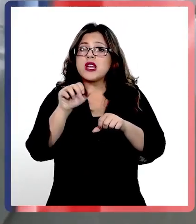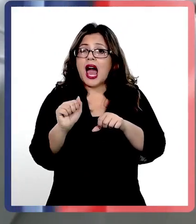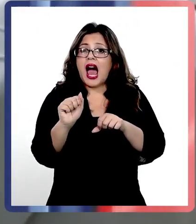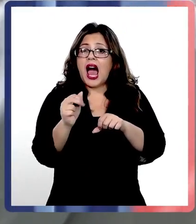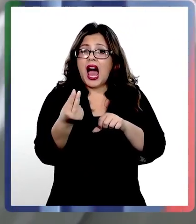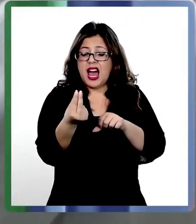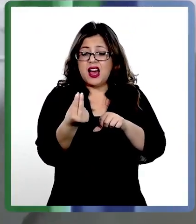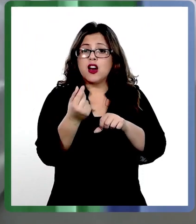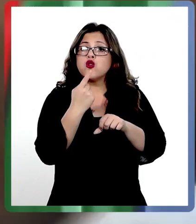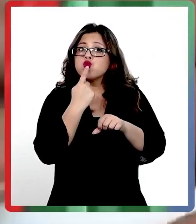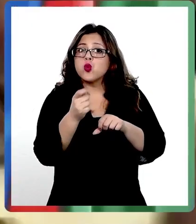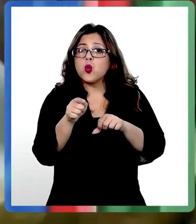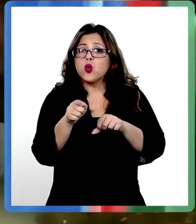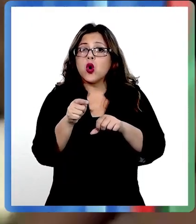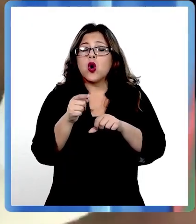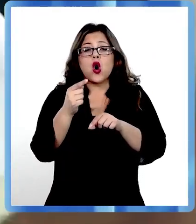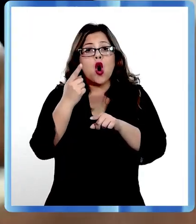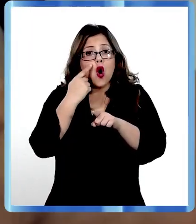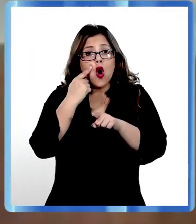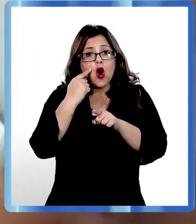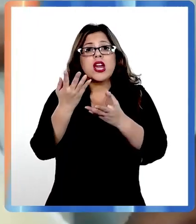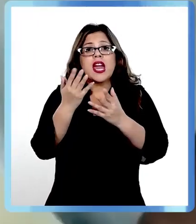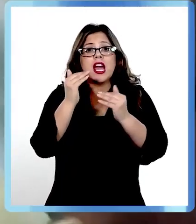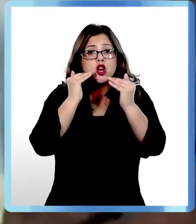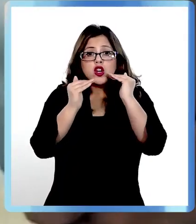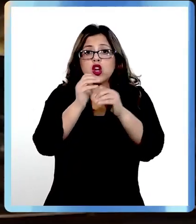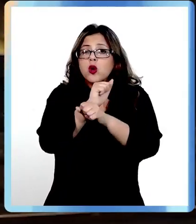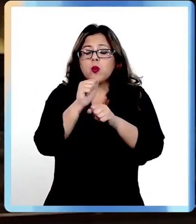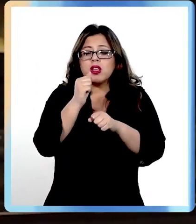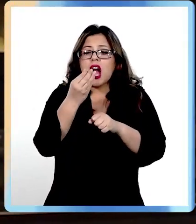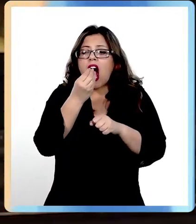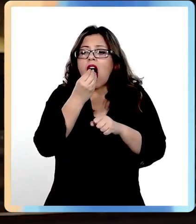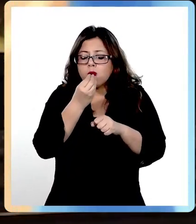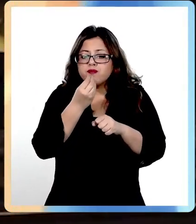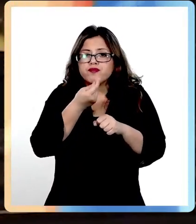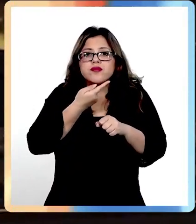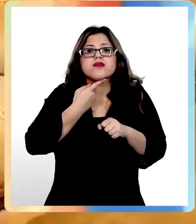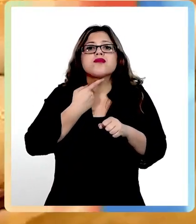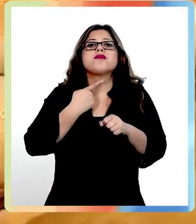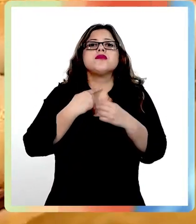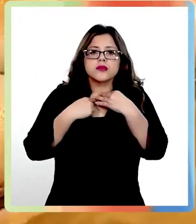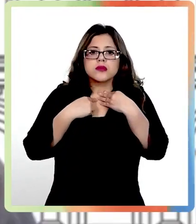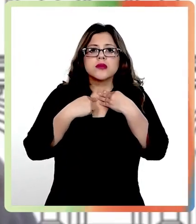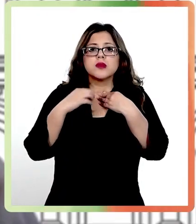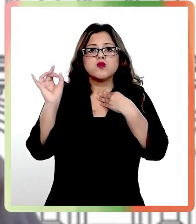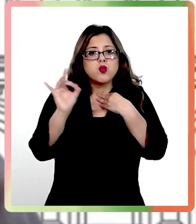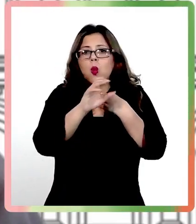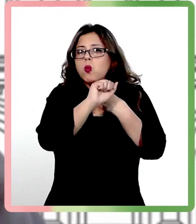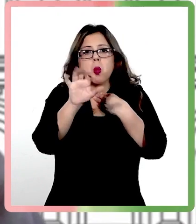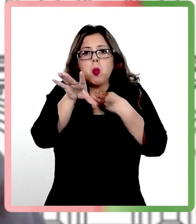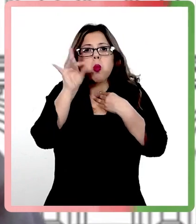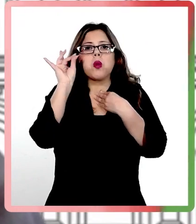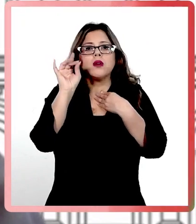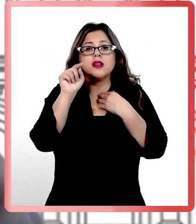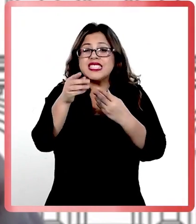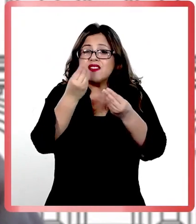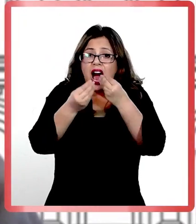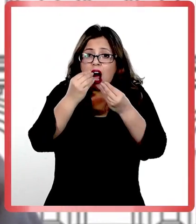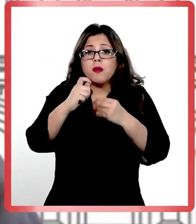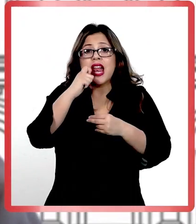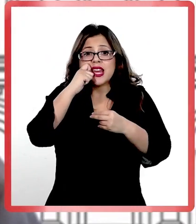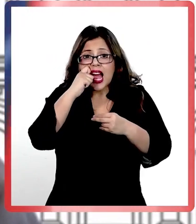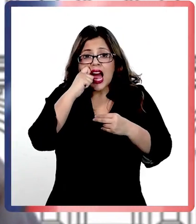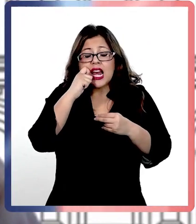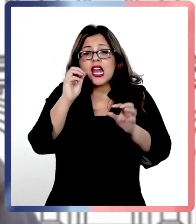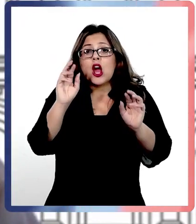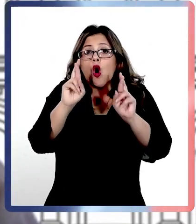cuidado con aquellos alimentos que los niños puedan tragar y que todavía no pueden identificar. Así que, ojo con eso. Si va a comer